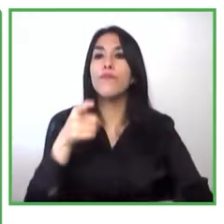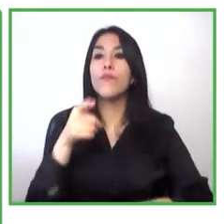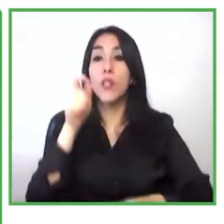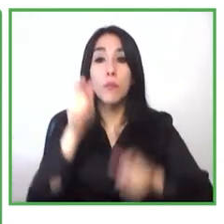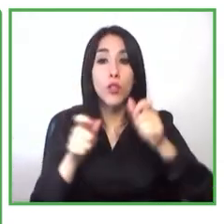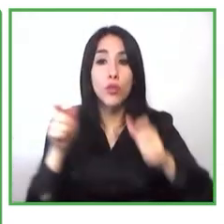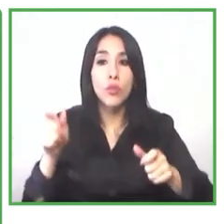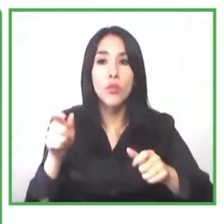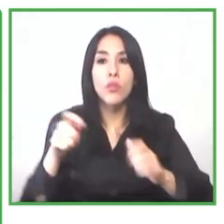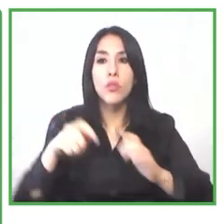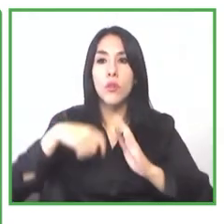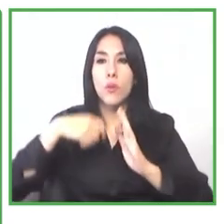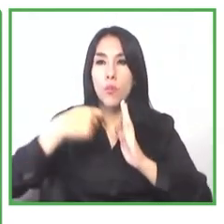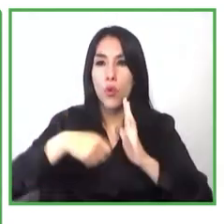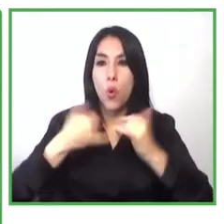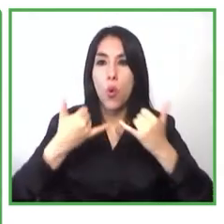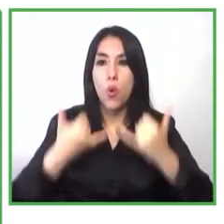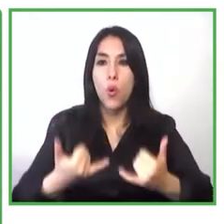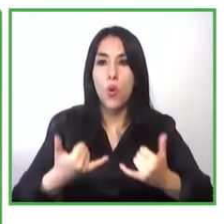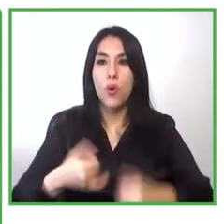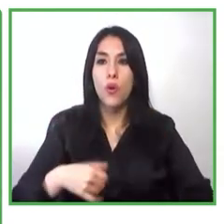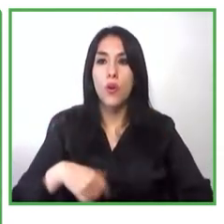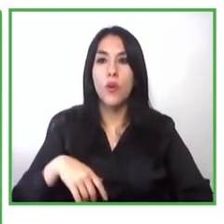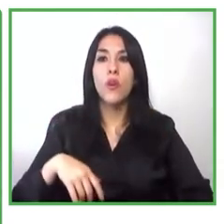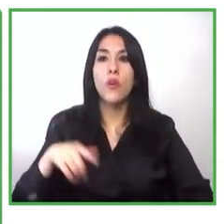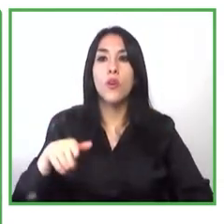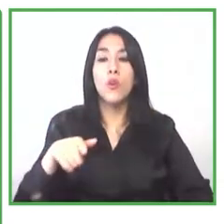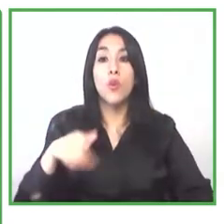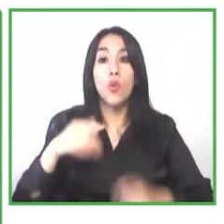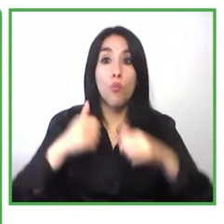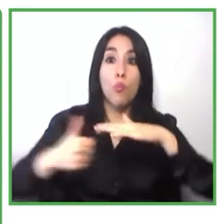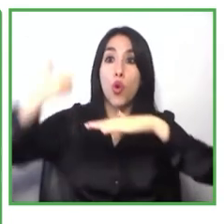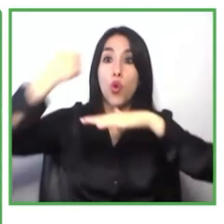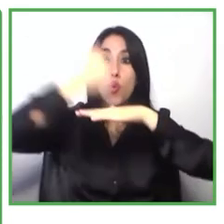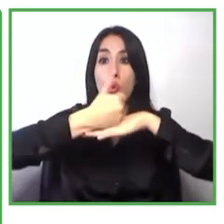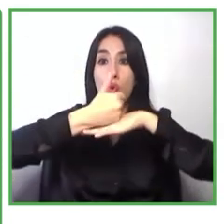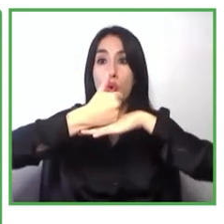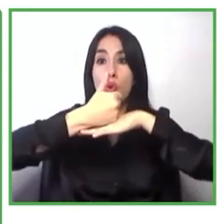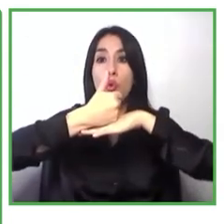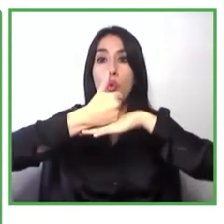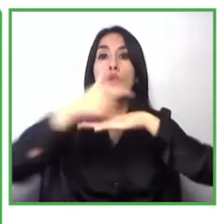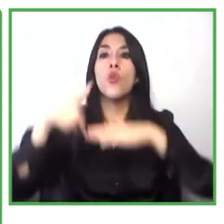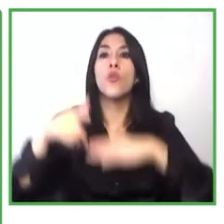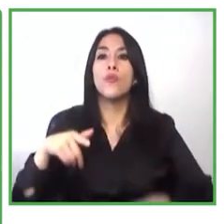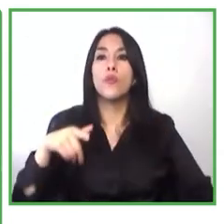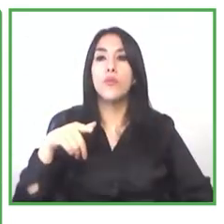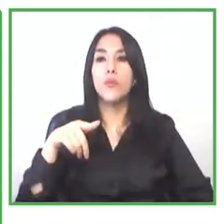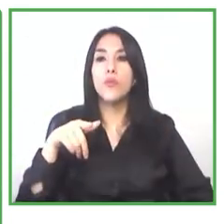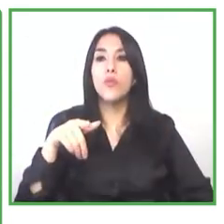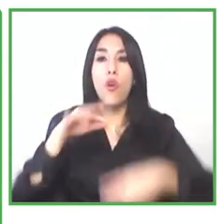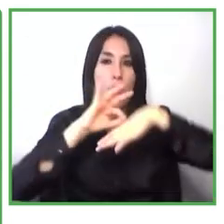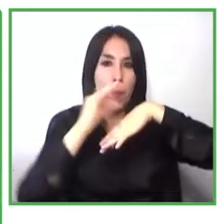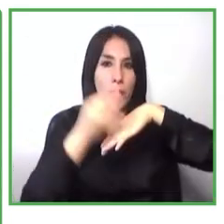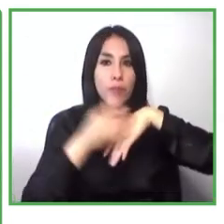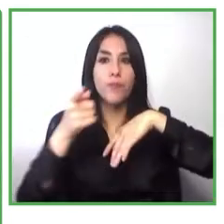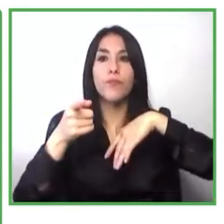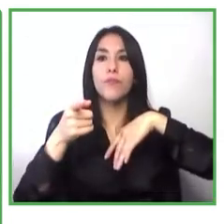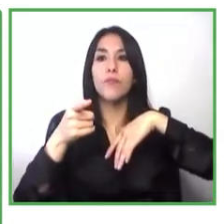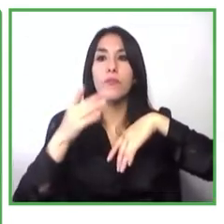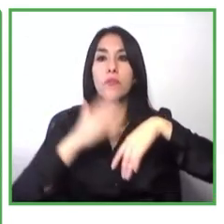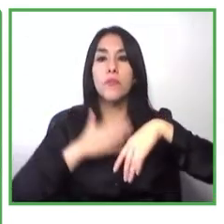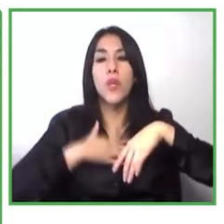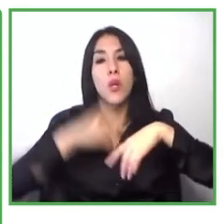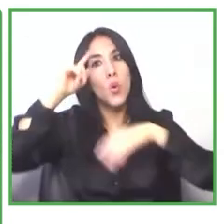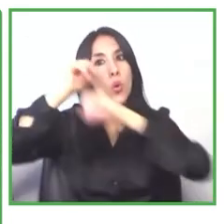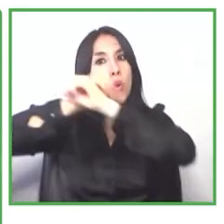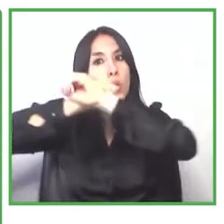actualmente Sol Siret director ejecutivo de la corporación Construyendo Mis Sueños que es una ONG de apoyo a emprendedores a través de diversos programas y